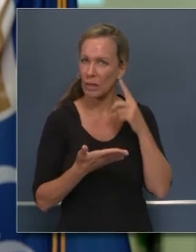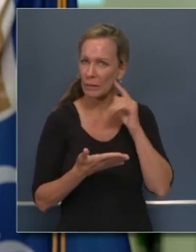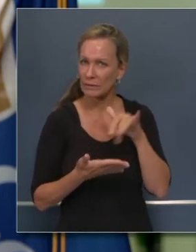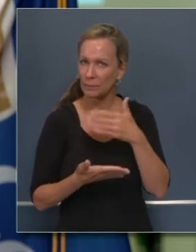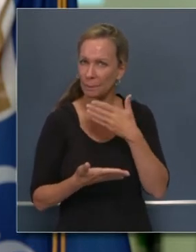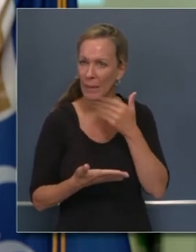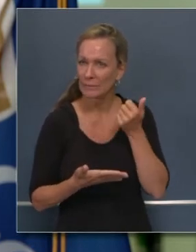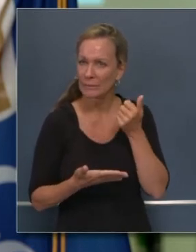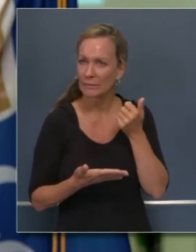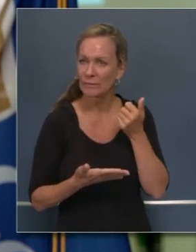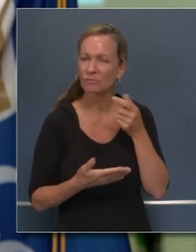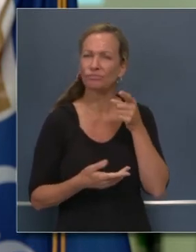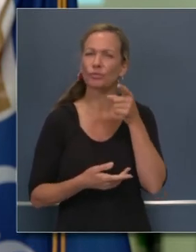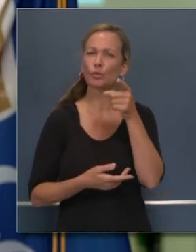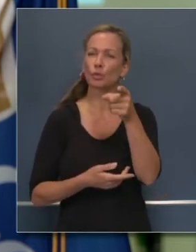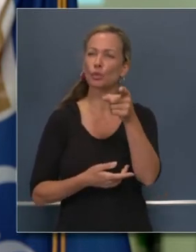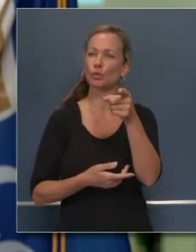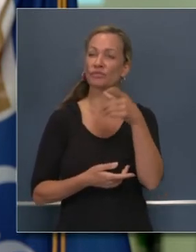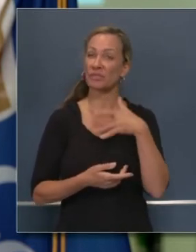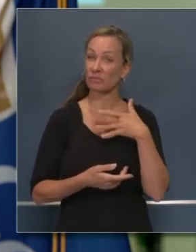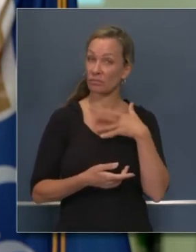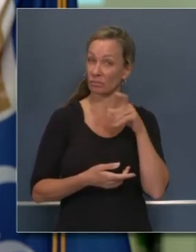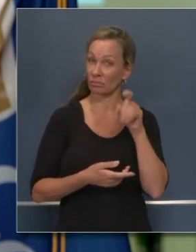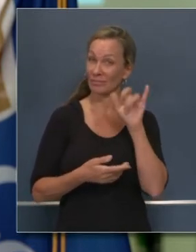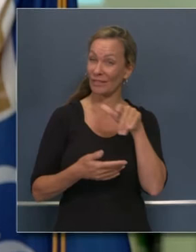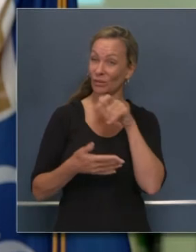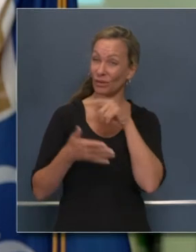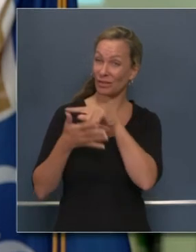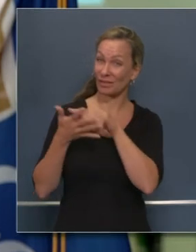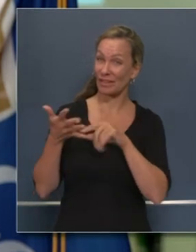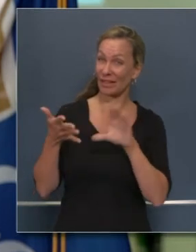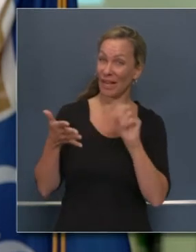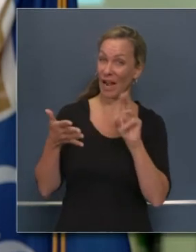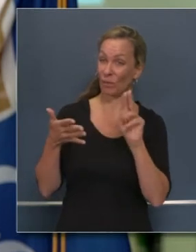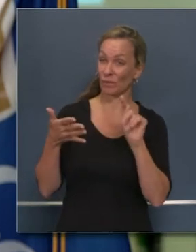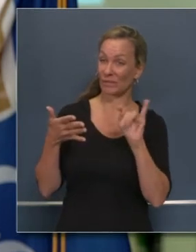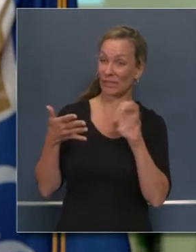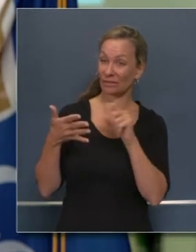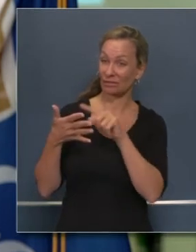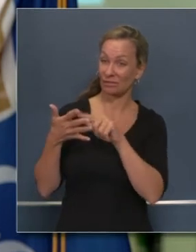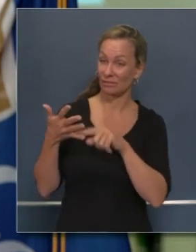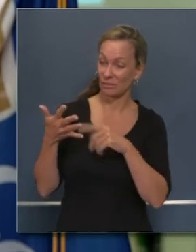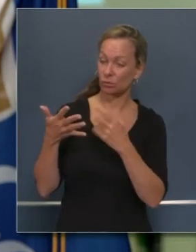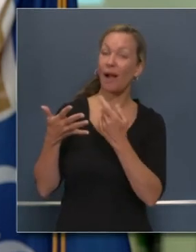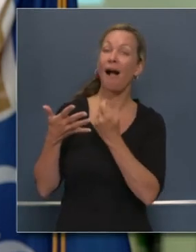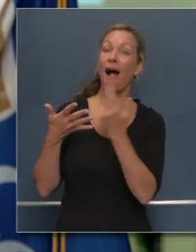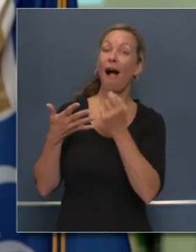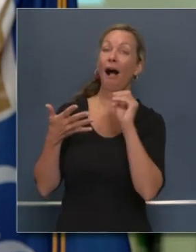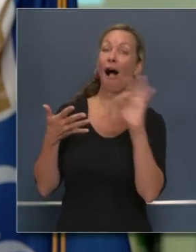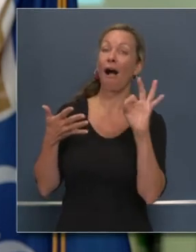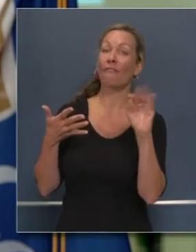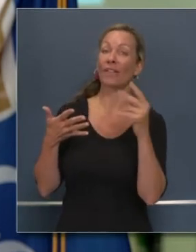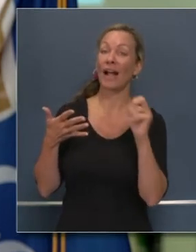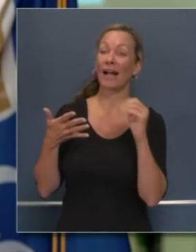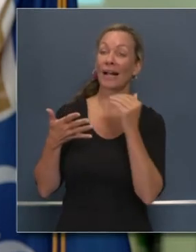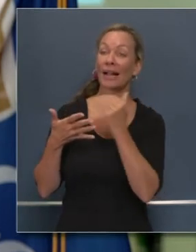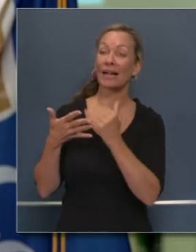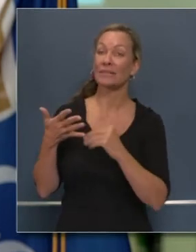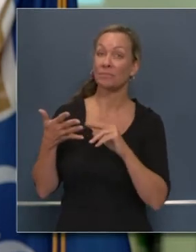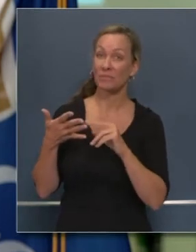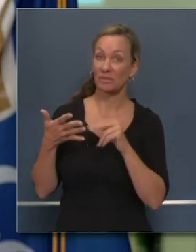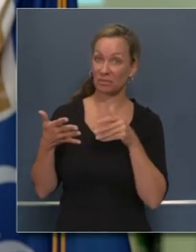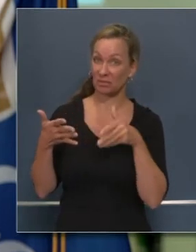habido condados que no han estado en este grupo por 14 días. ¿Cuándo va a permitir que se vuelvan a abrir los